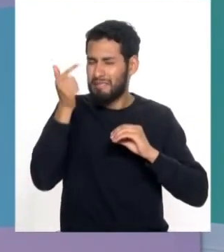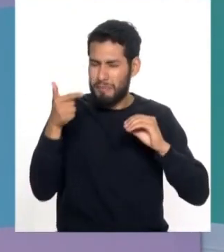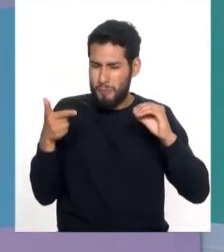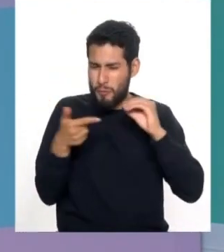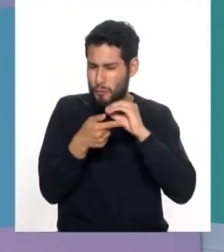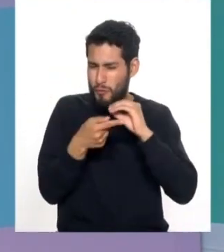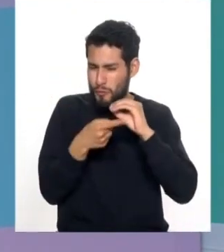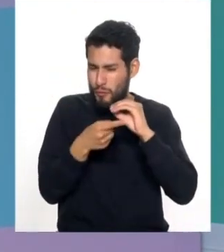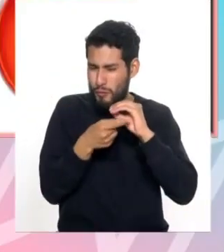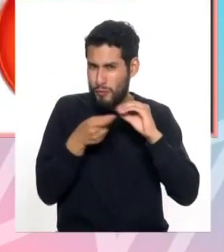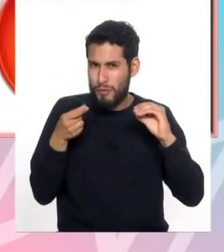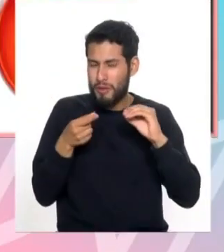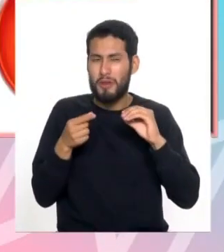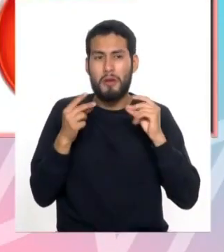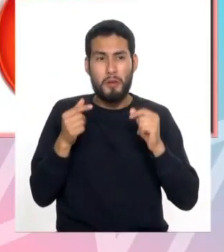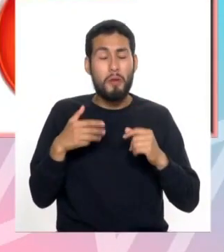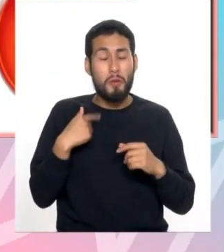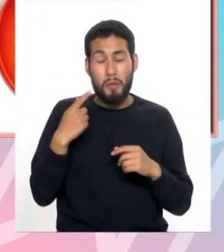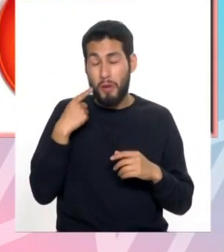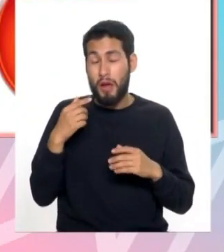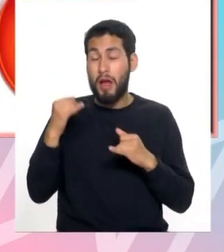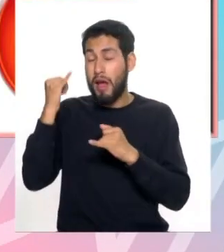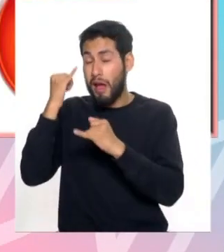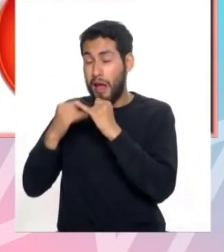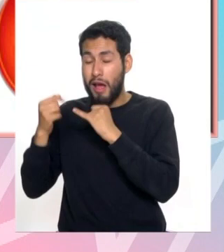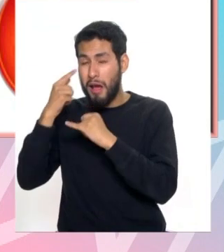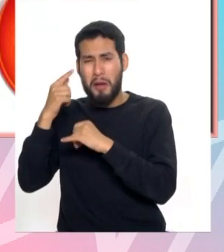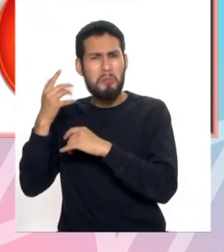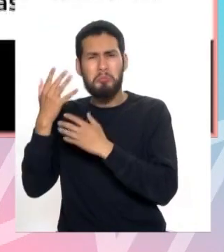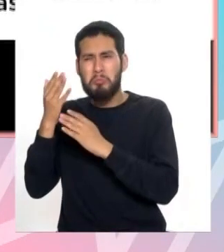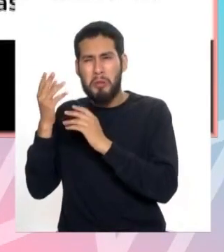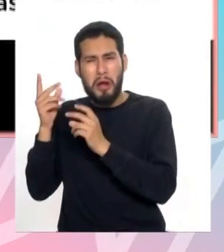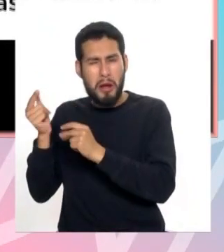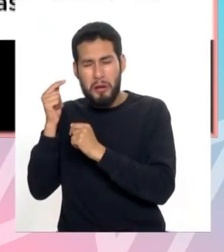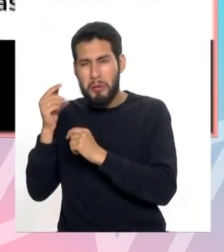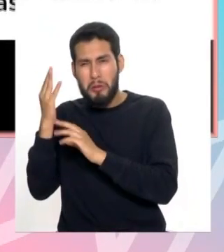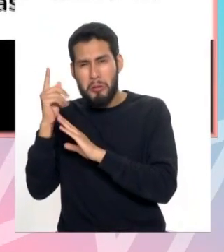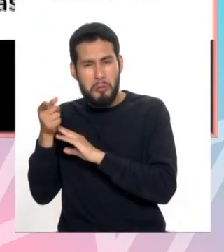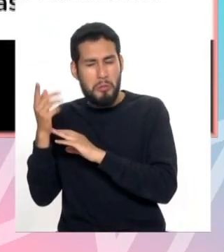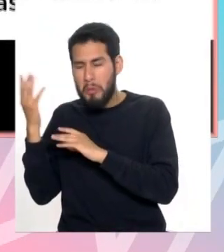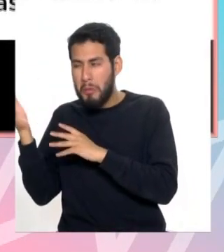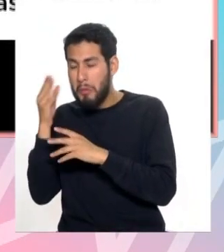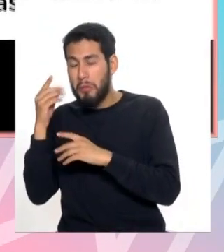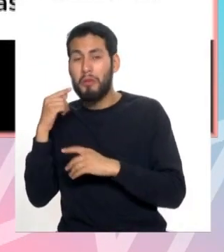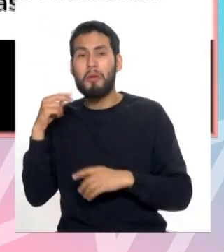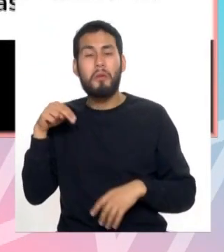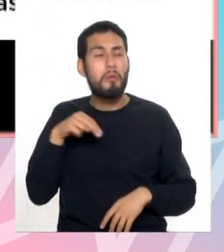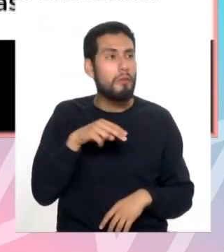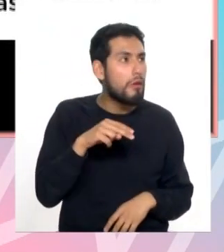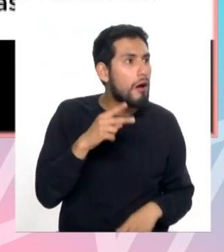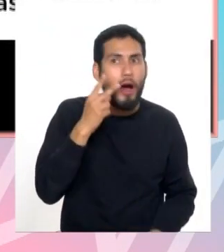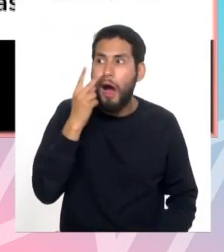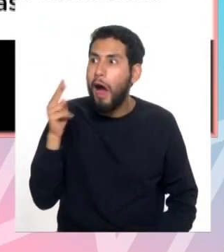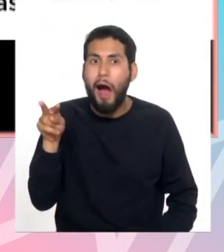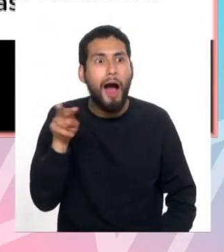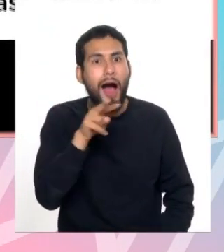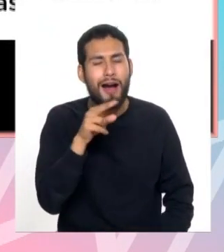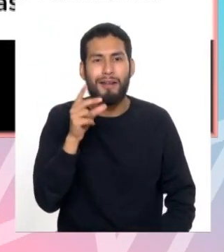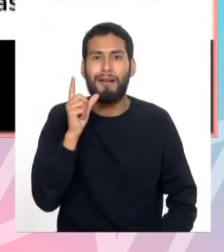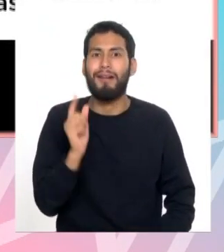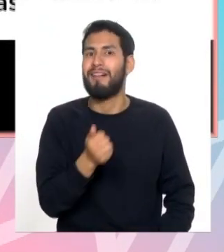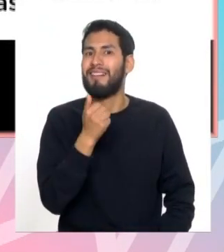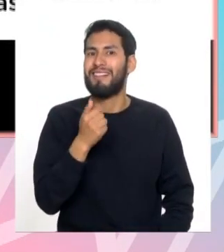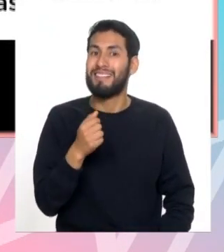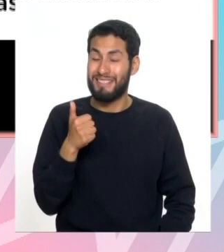paciente pueda salir mirando de sala de operaciones y tenga un resultado óptimo increíble inclusive por este tipo de